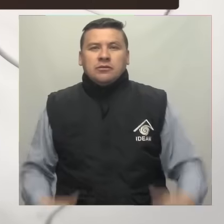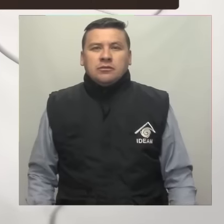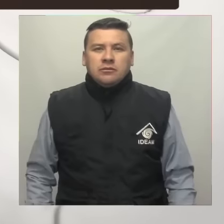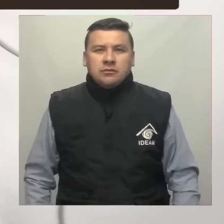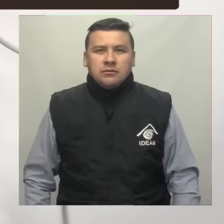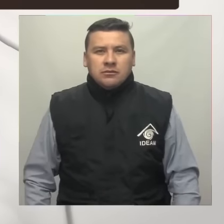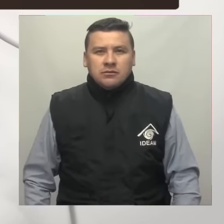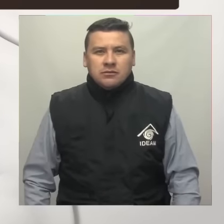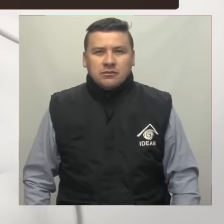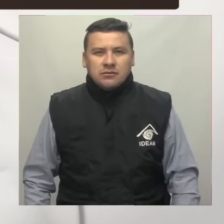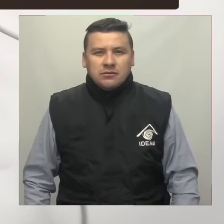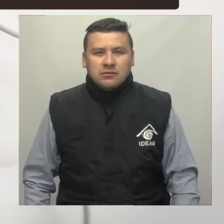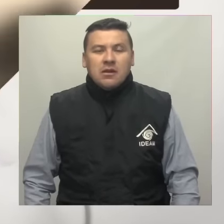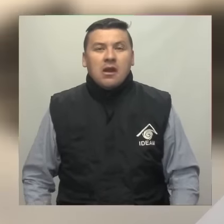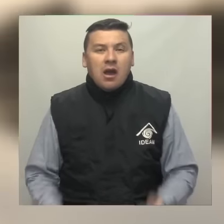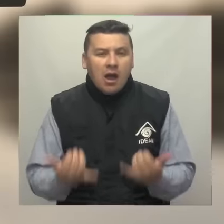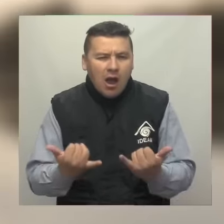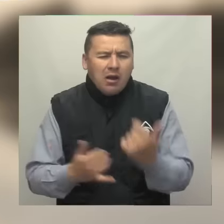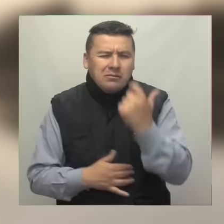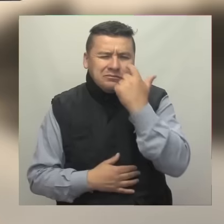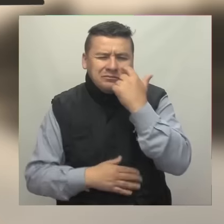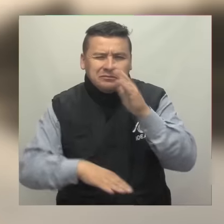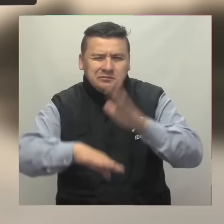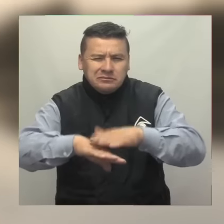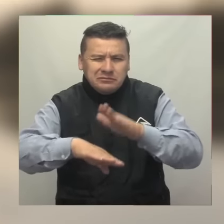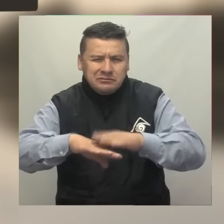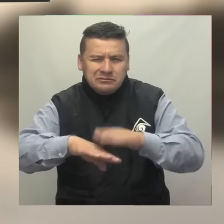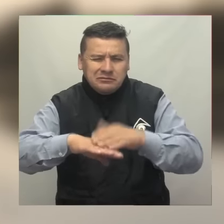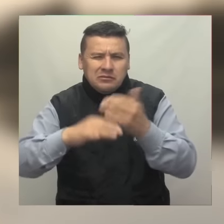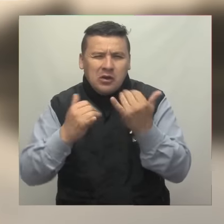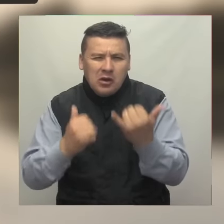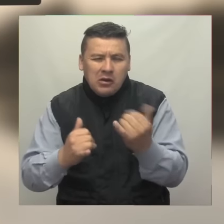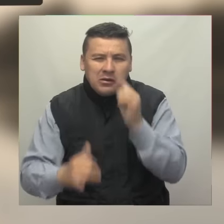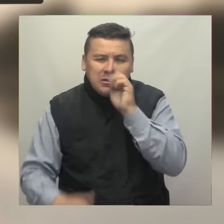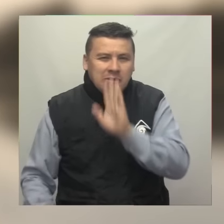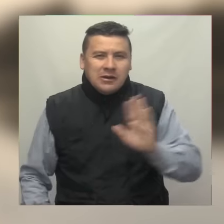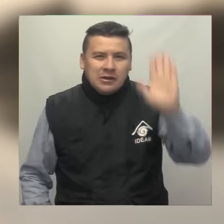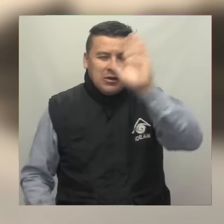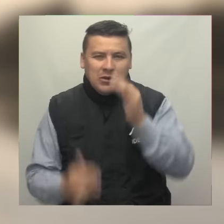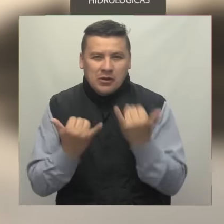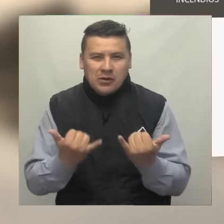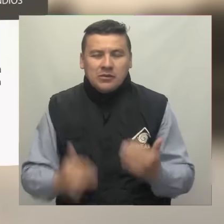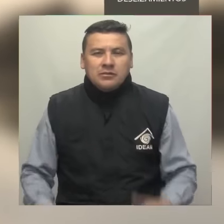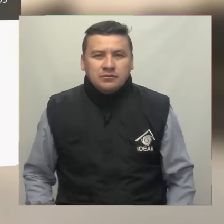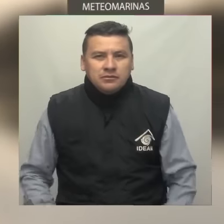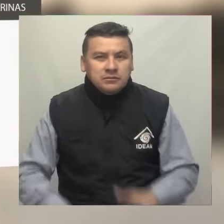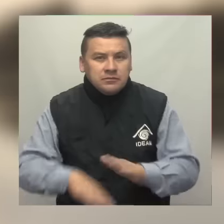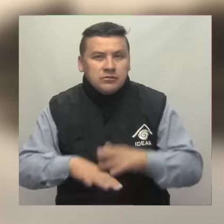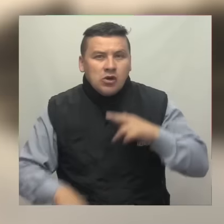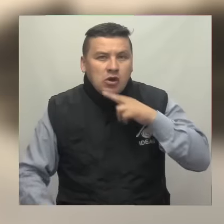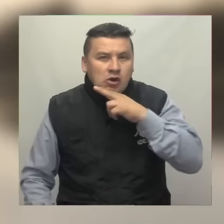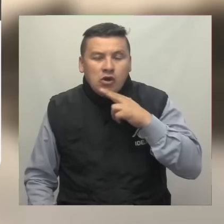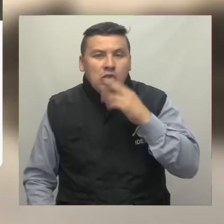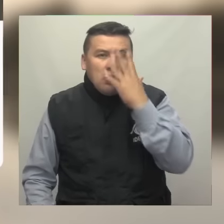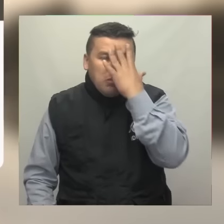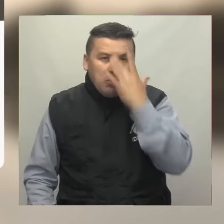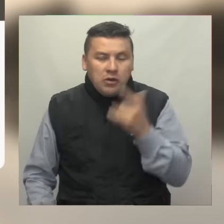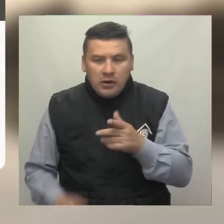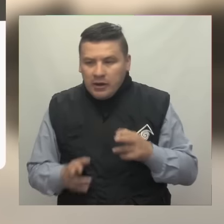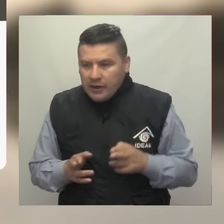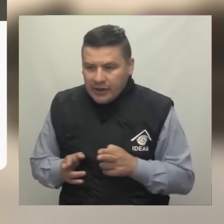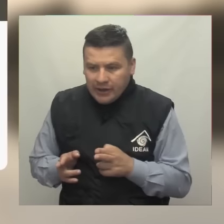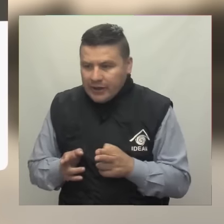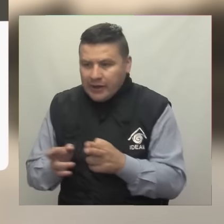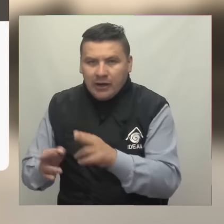Música Ahora mucha atención a las principales alertas para hoy a nivel nacional Alerta roja por desbordamientos en los ríos